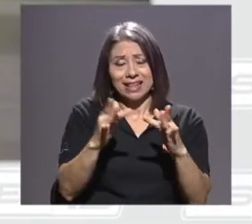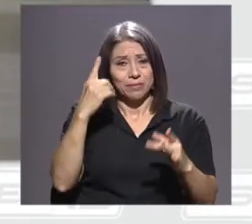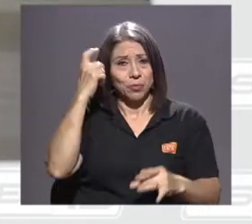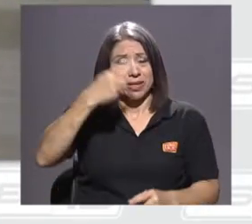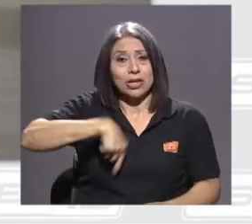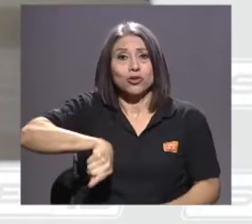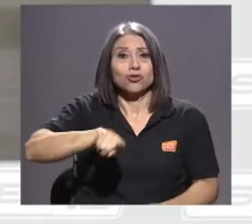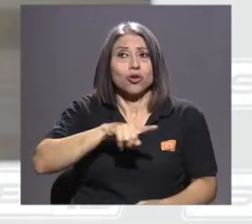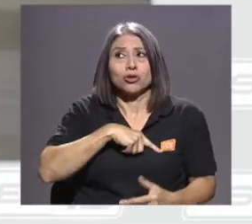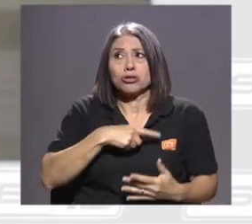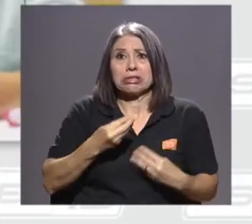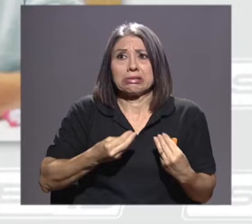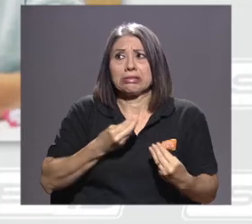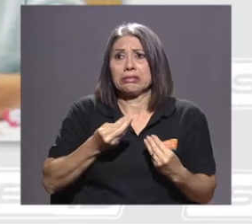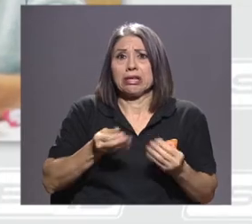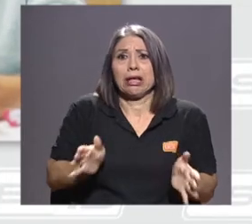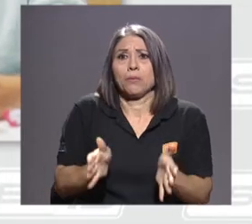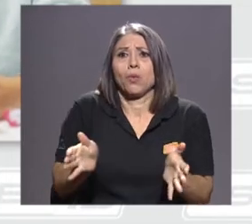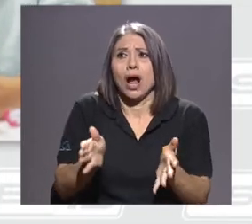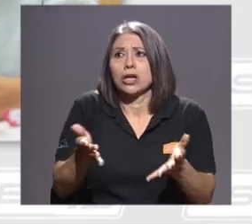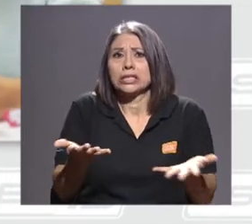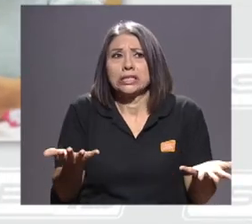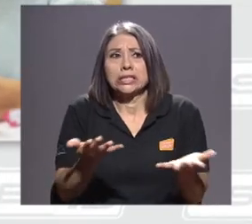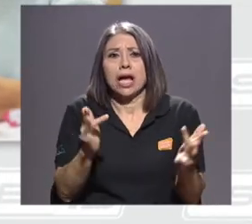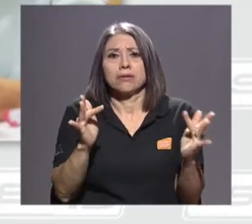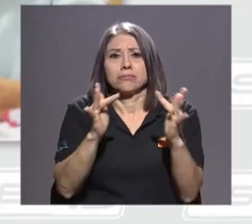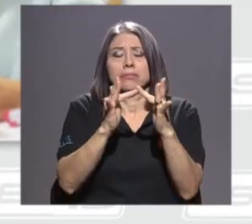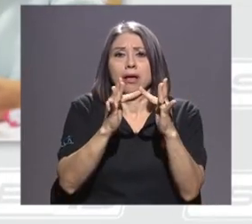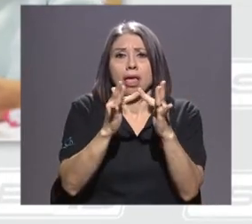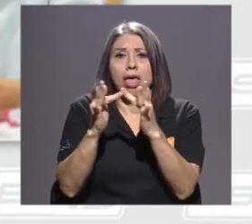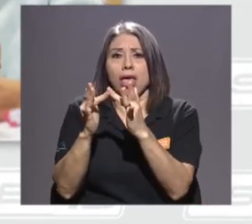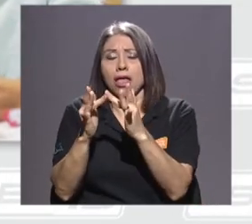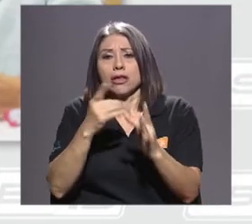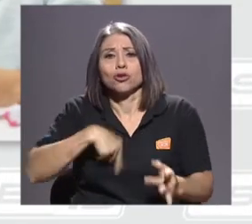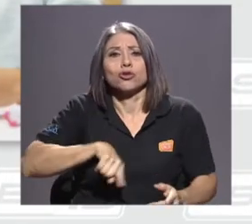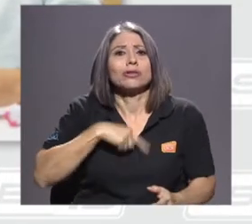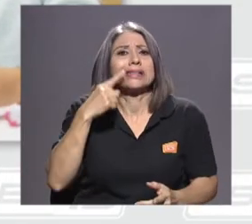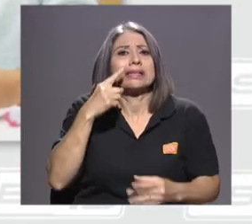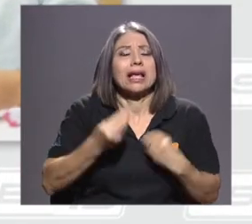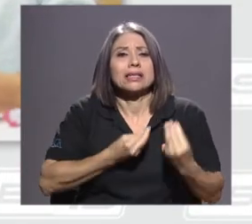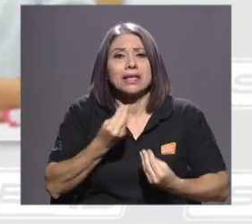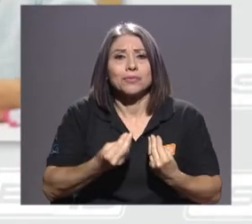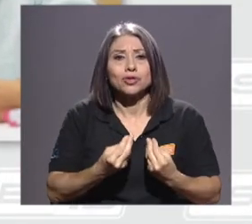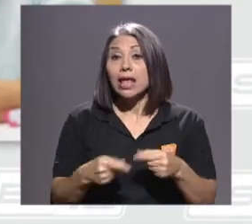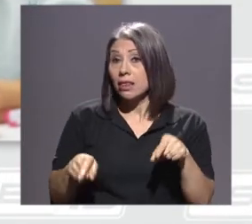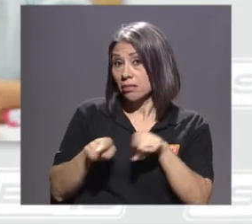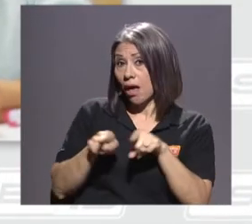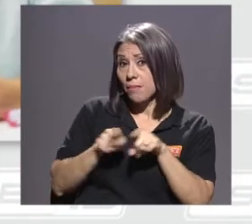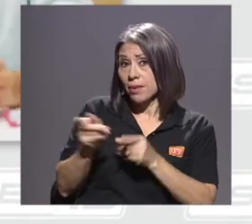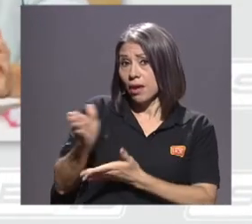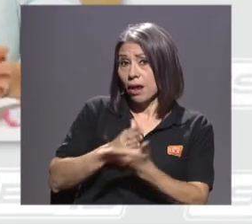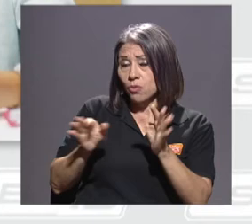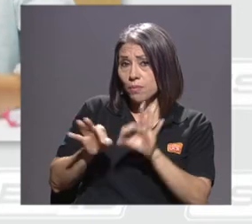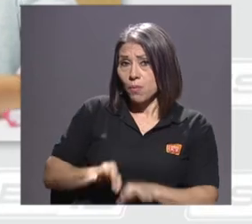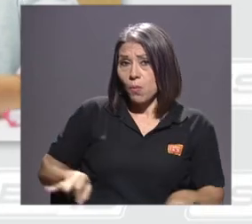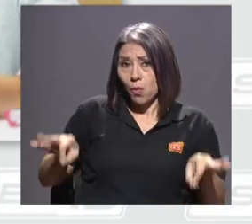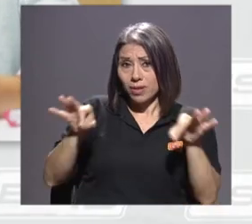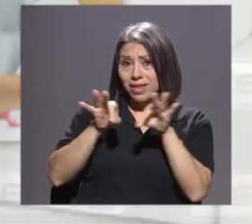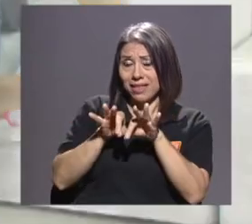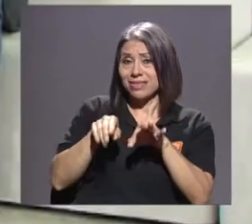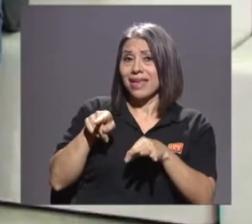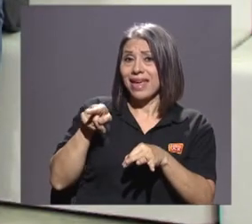nos empujaron y ahí estamos buscando a ver qué hacemos. hay otra cosa importante y es que no siempre esa